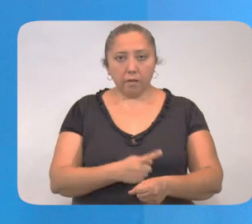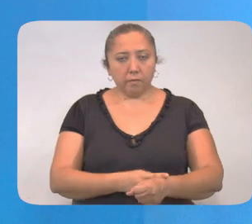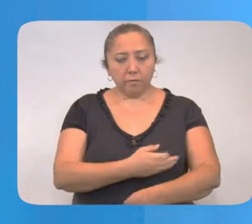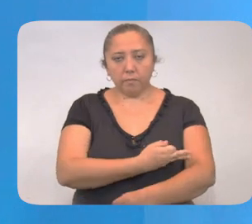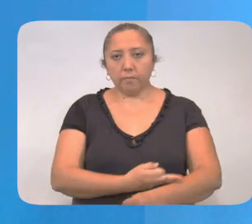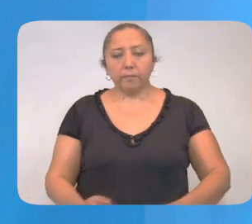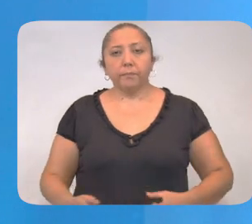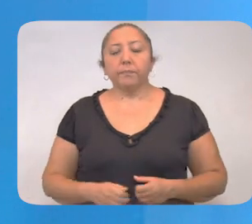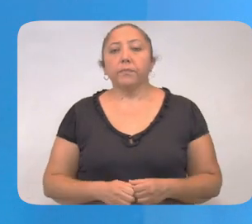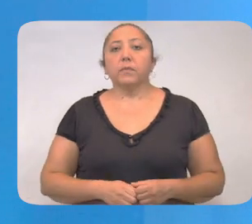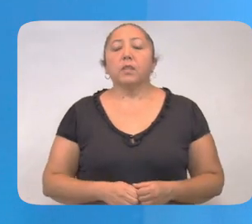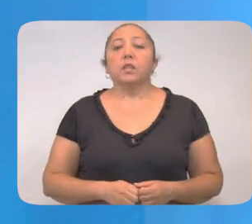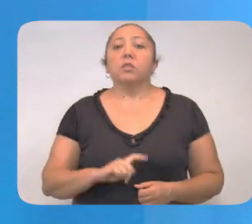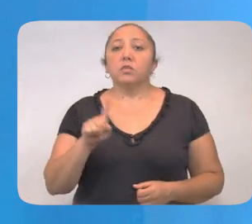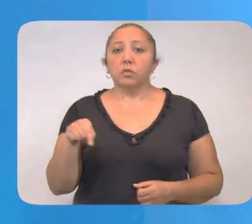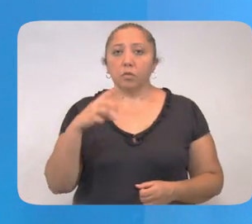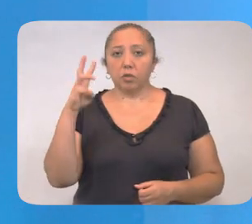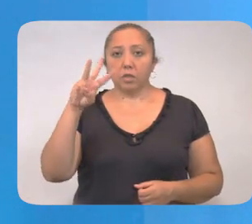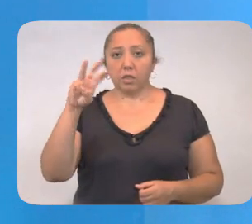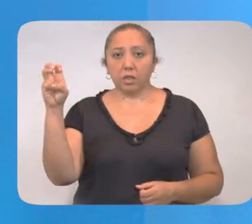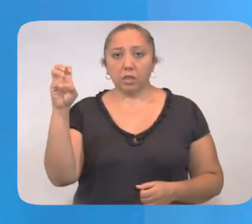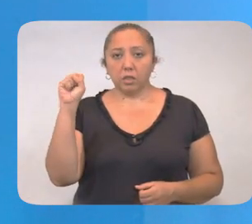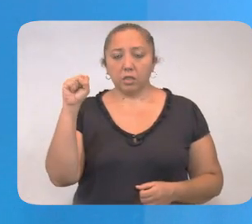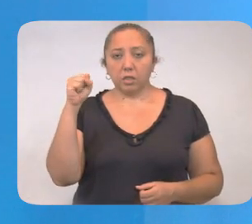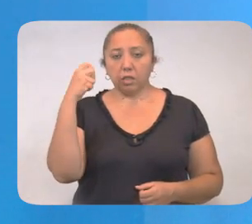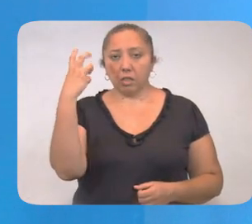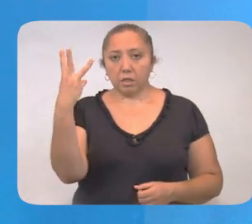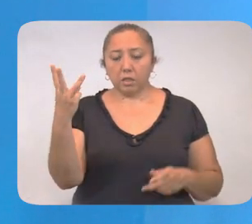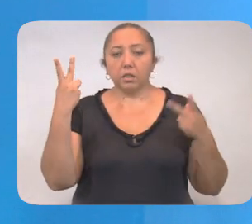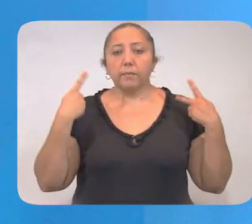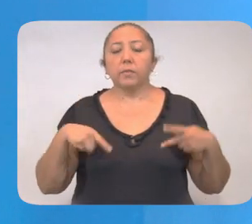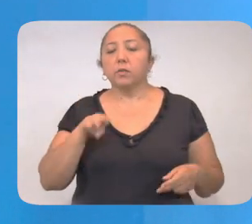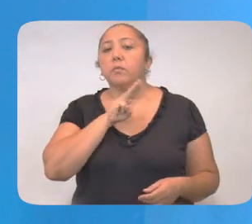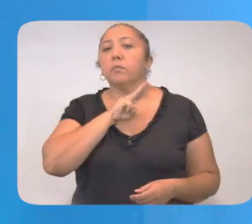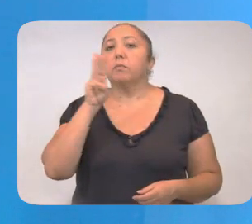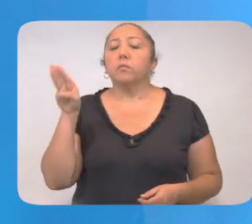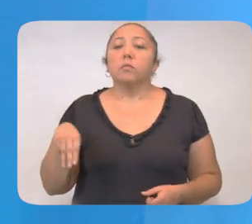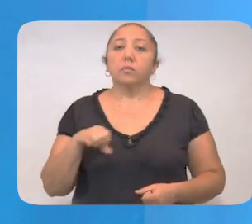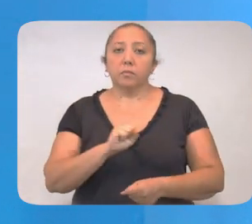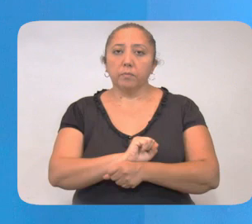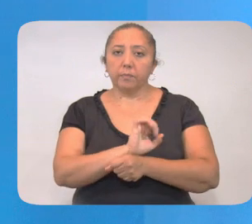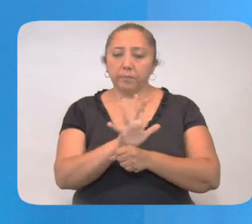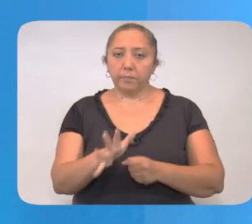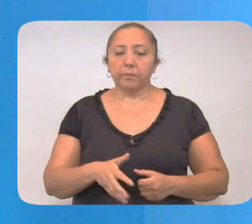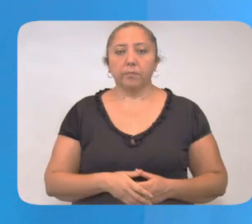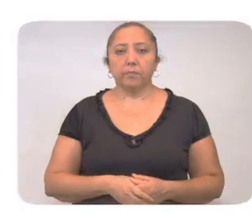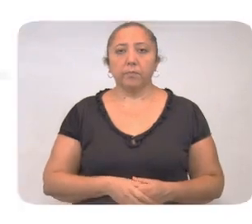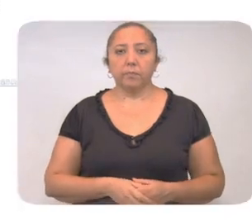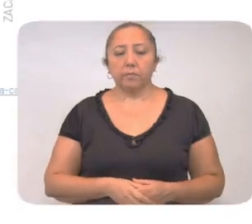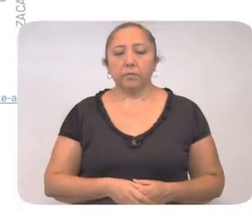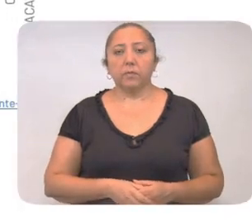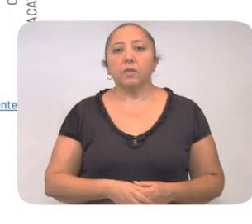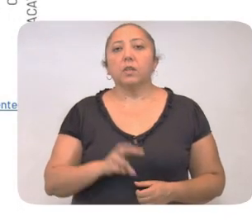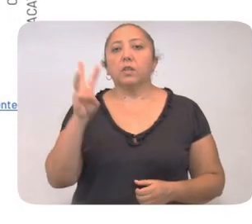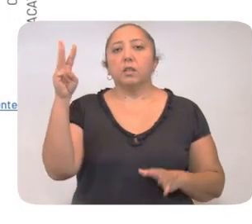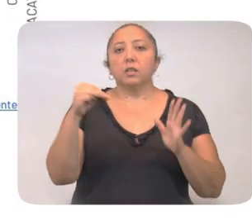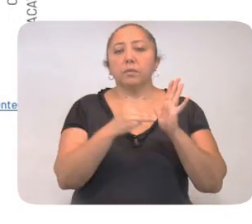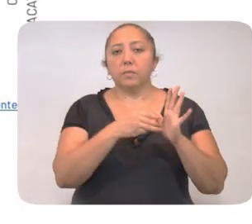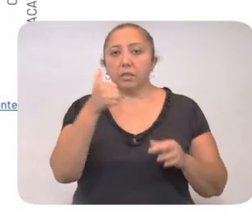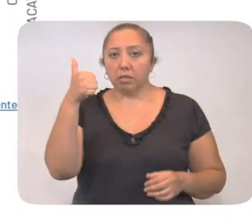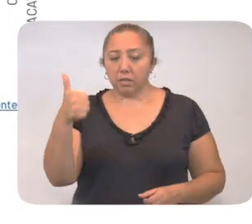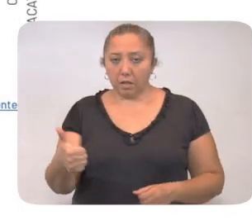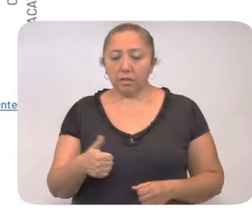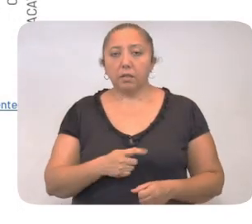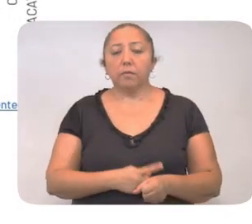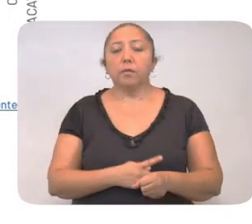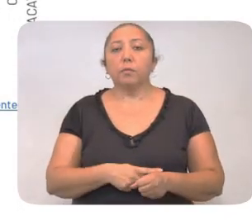síntomas. En total, son 363 las personas fallecidas a causa del coronavirus. De los 3.006 casos